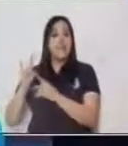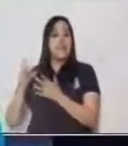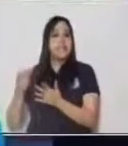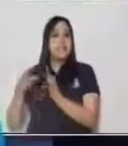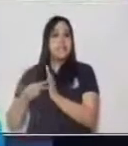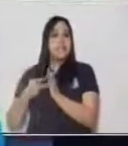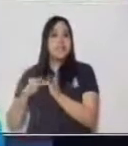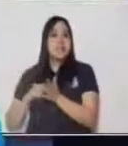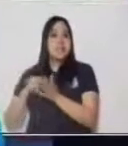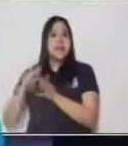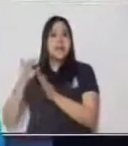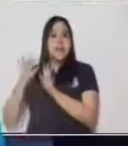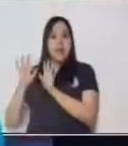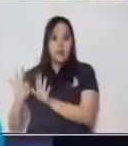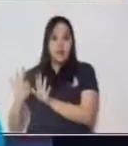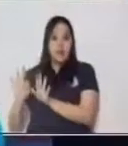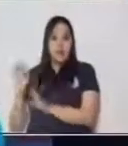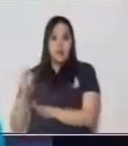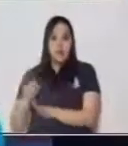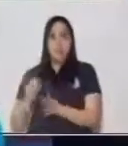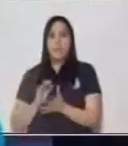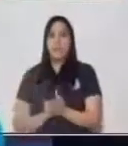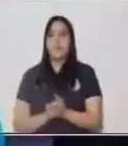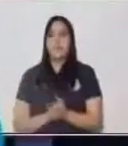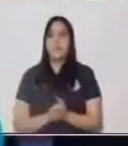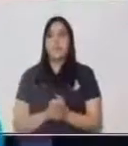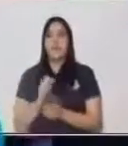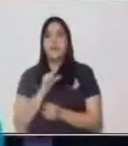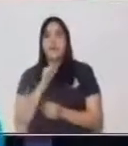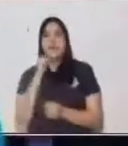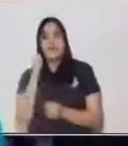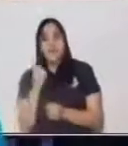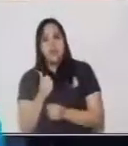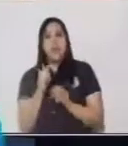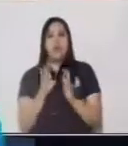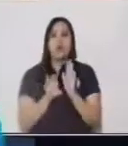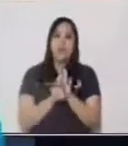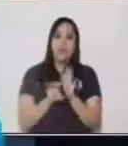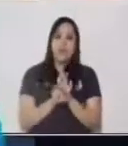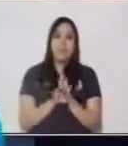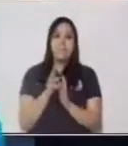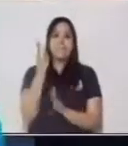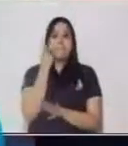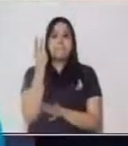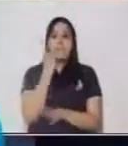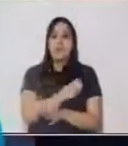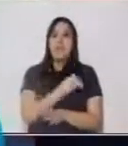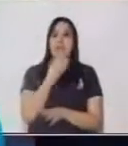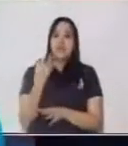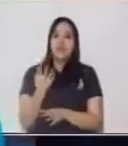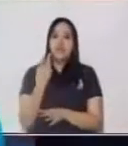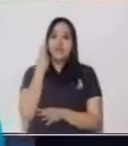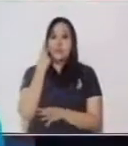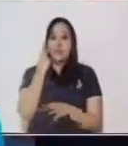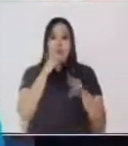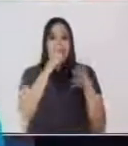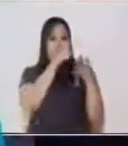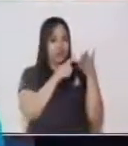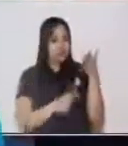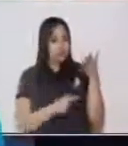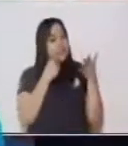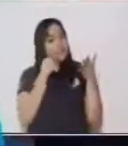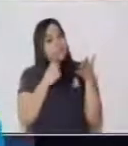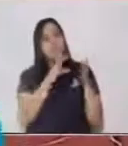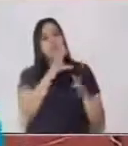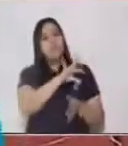8. Perfecto. Vamos a hacer un ejemplo más. De los números que tenemos ahí en el listado, ahora